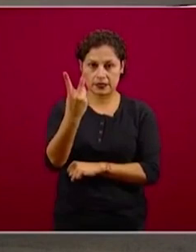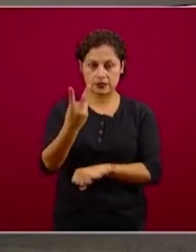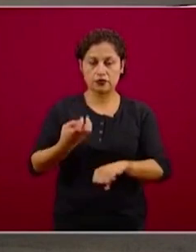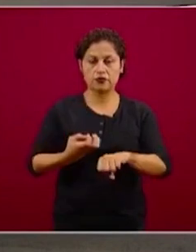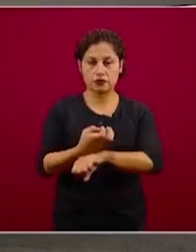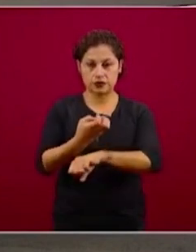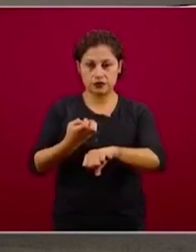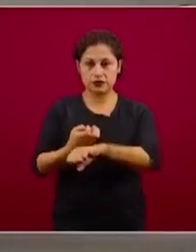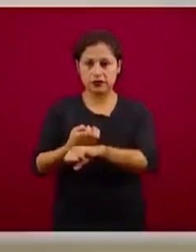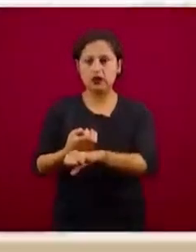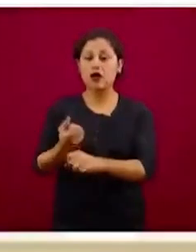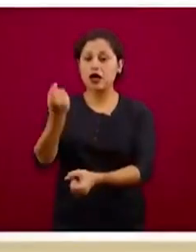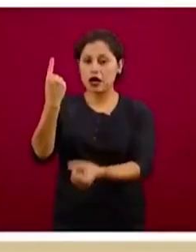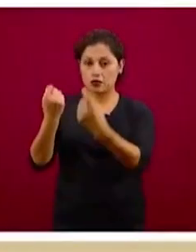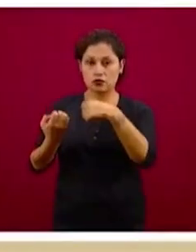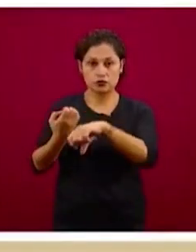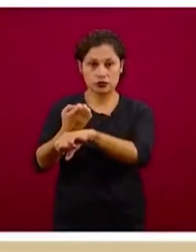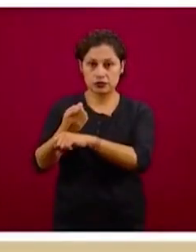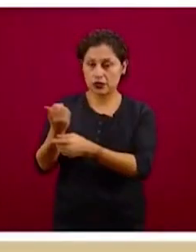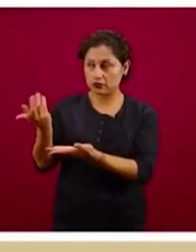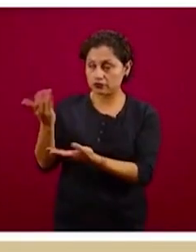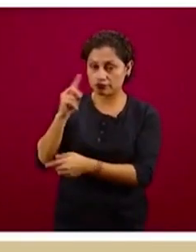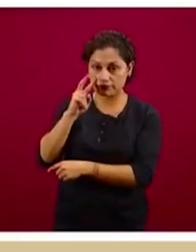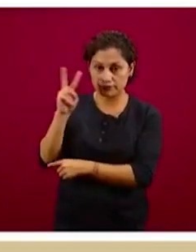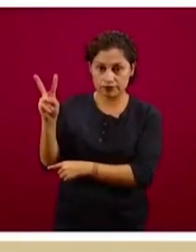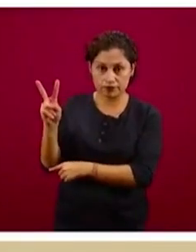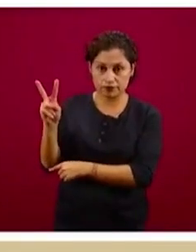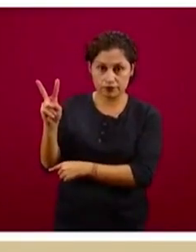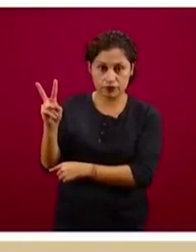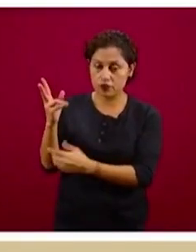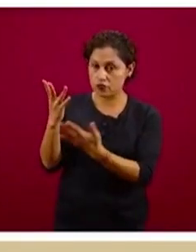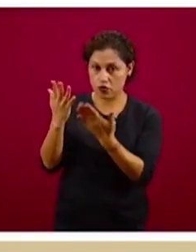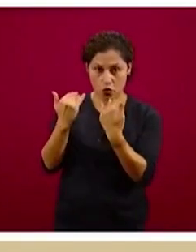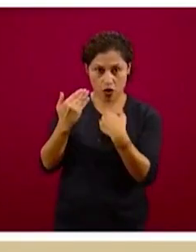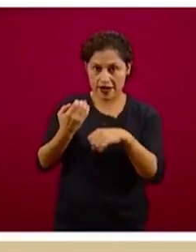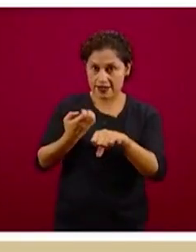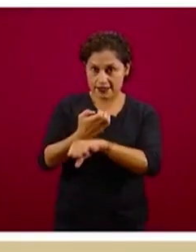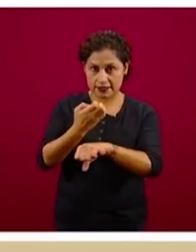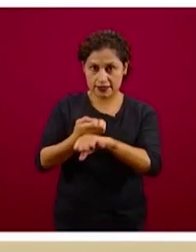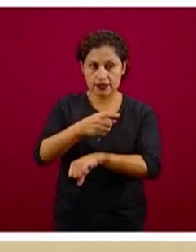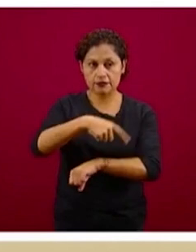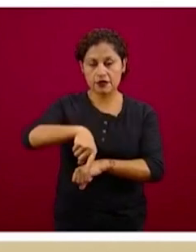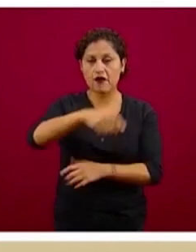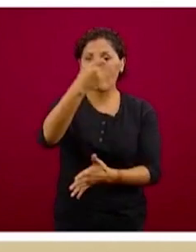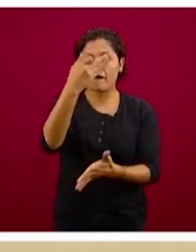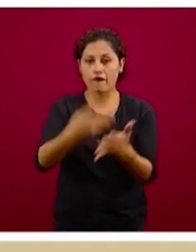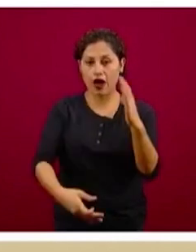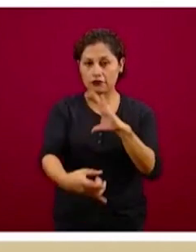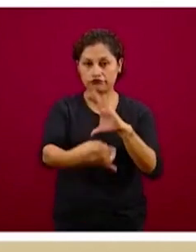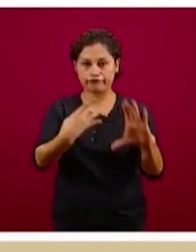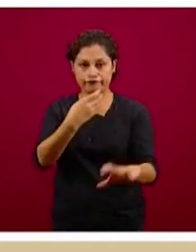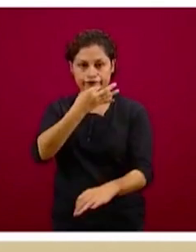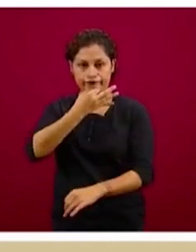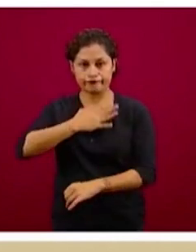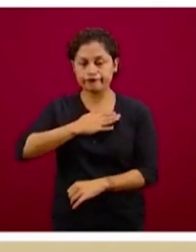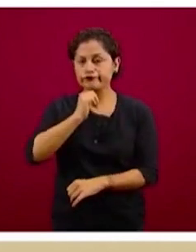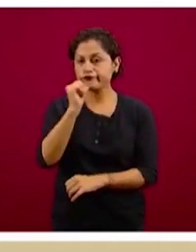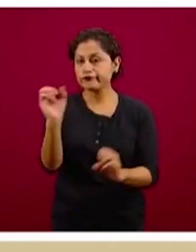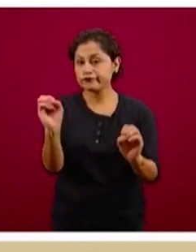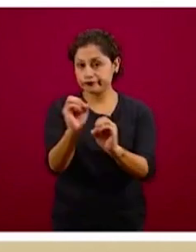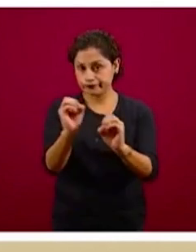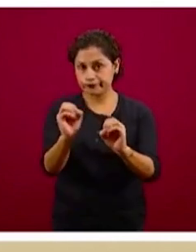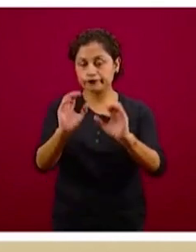estados que no están aquí representados, que están notificando, que quede claro, pero quisimos tener este detalle para